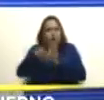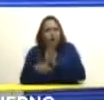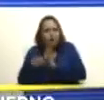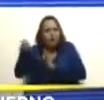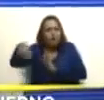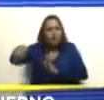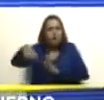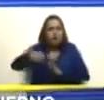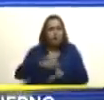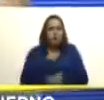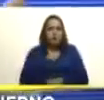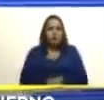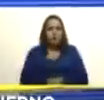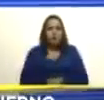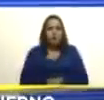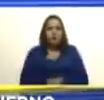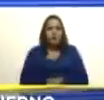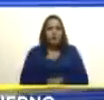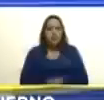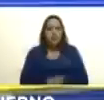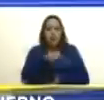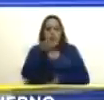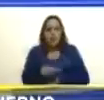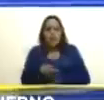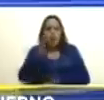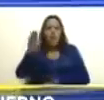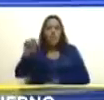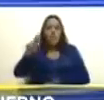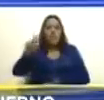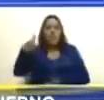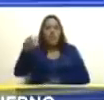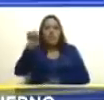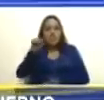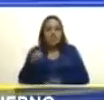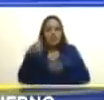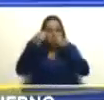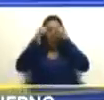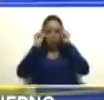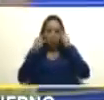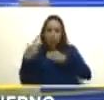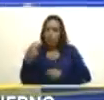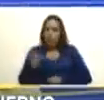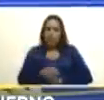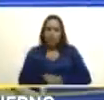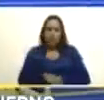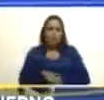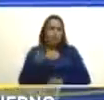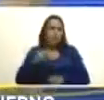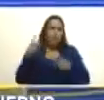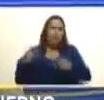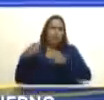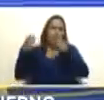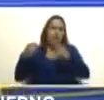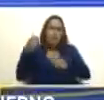de los Borges no no es una victoria de venezolanos contra venezolanos